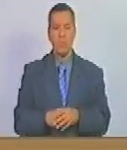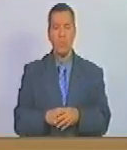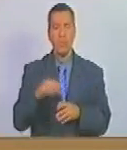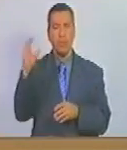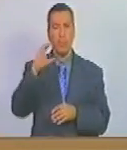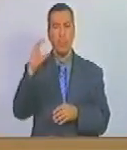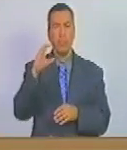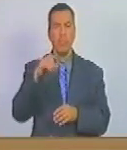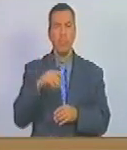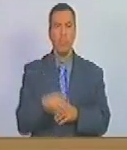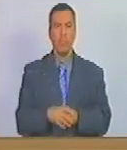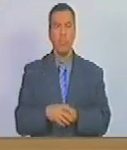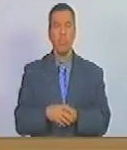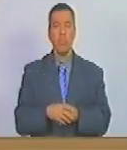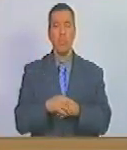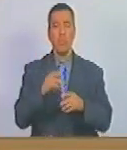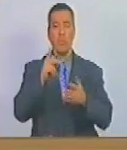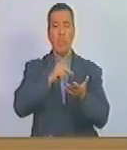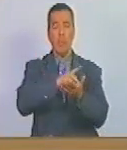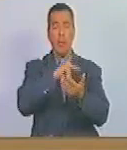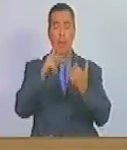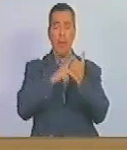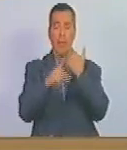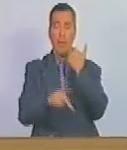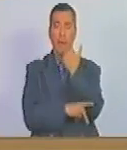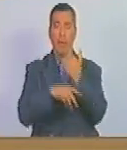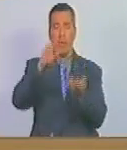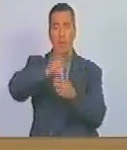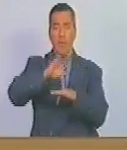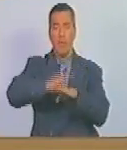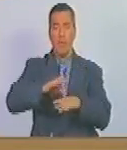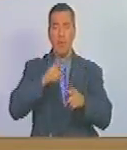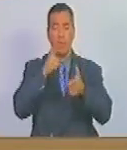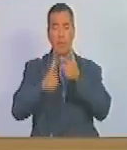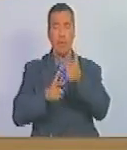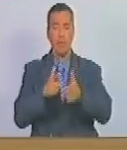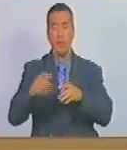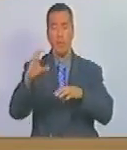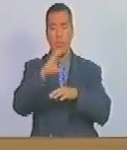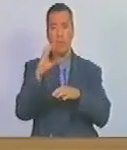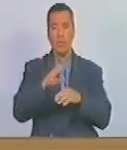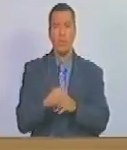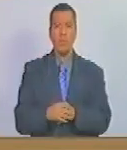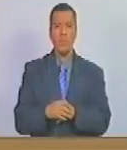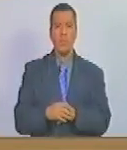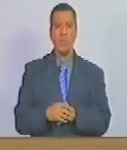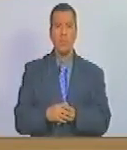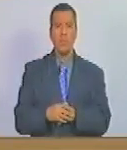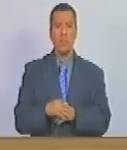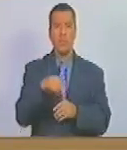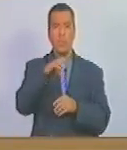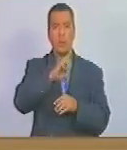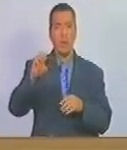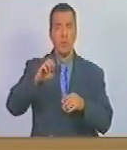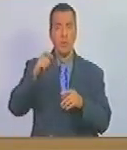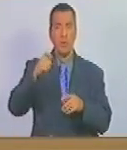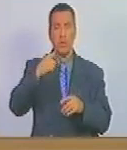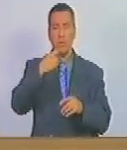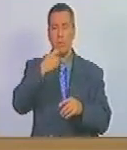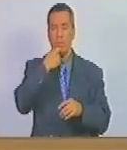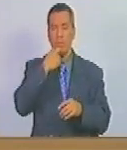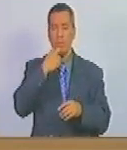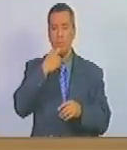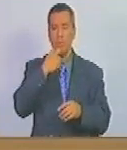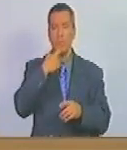caracas la de parque central la del metro de caracas la de este extraordinario